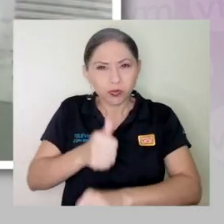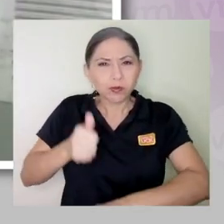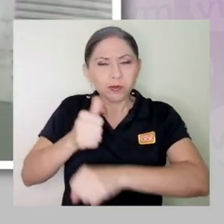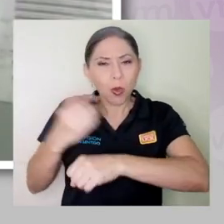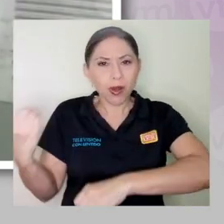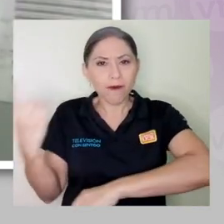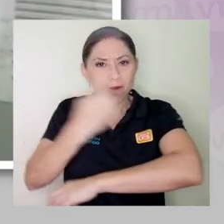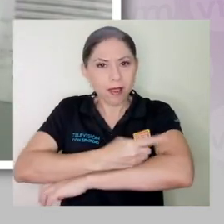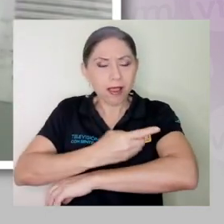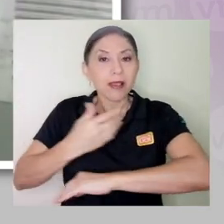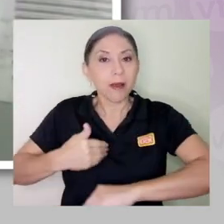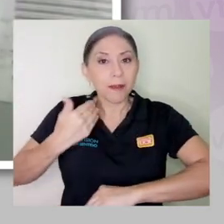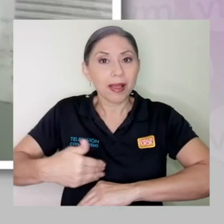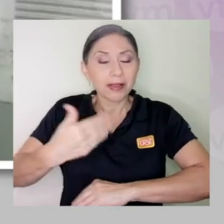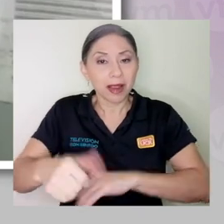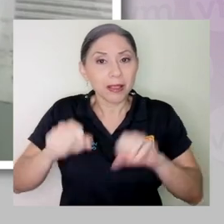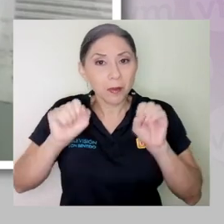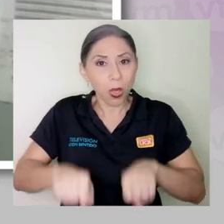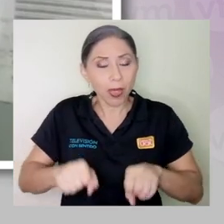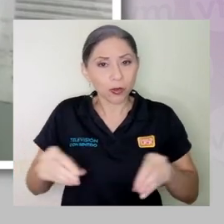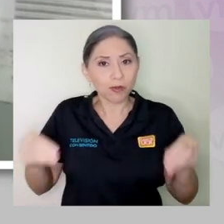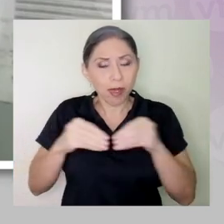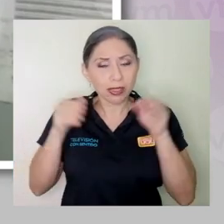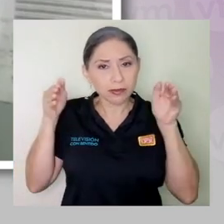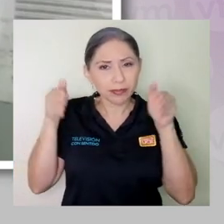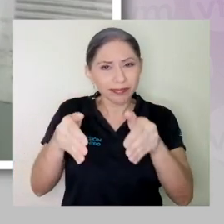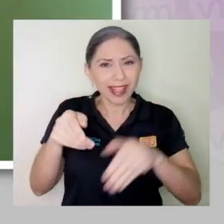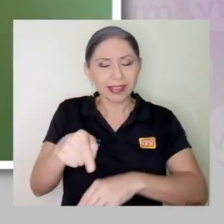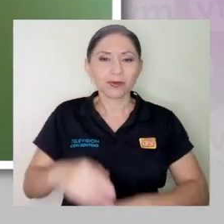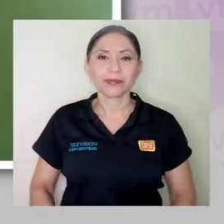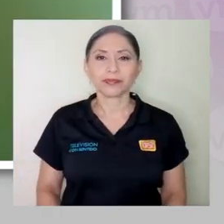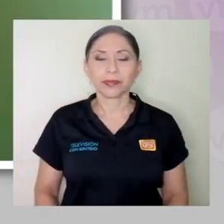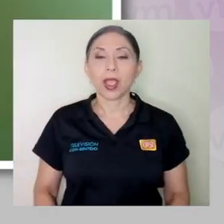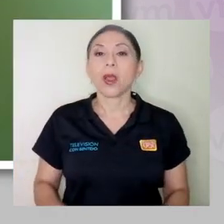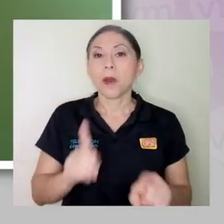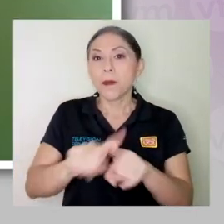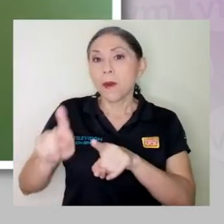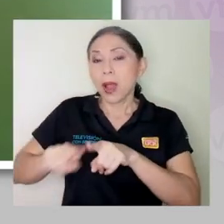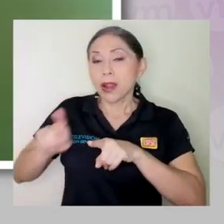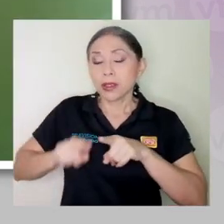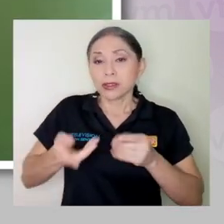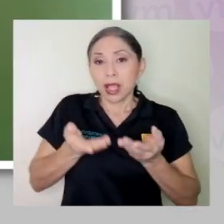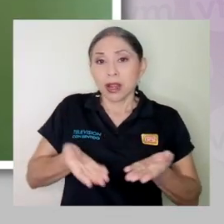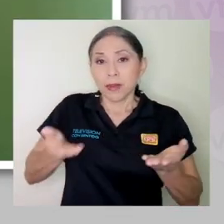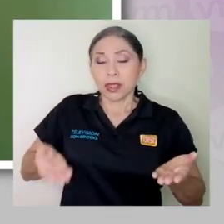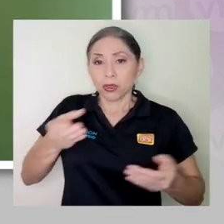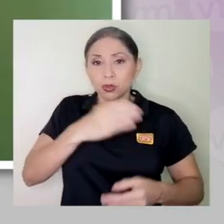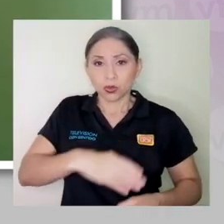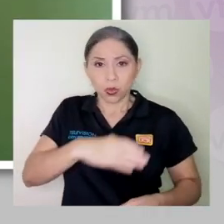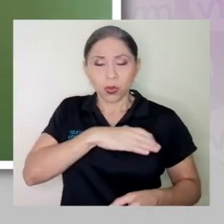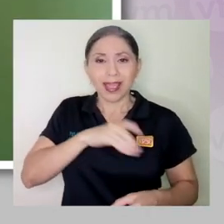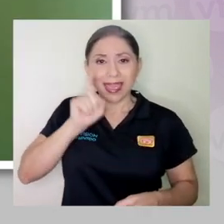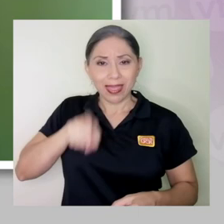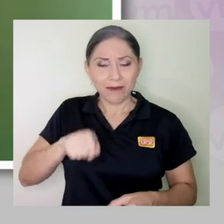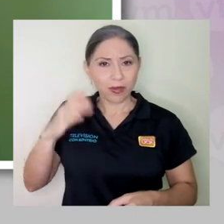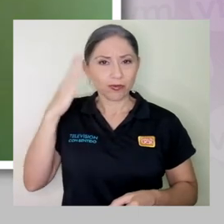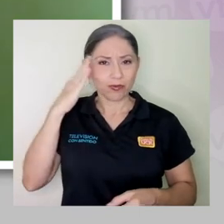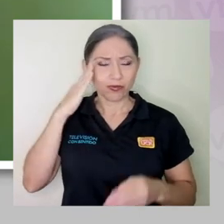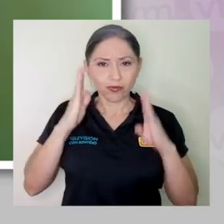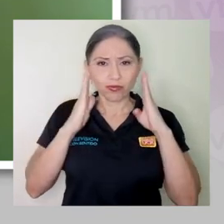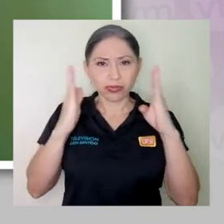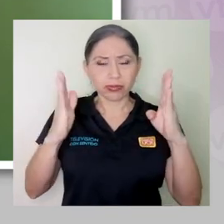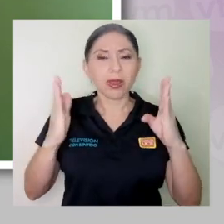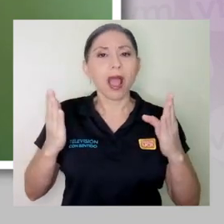concentrarnos un poquito más en eso. Bueno, varios de los elementos que se tienen que considerar